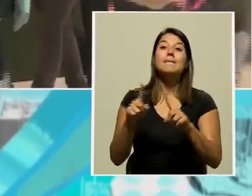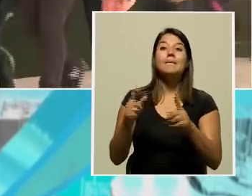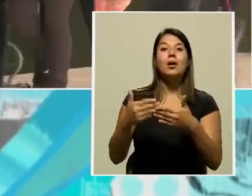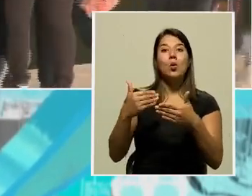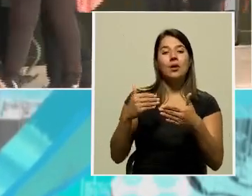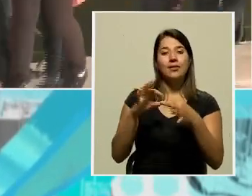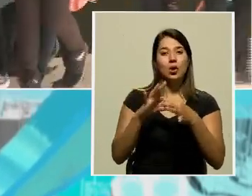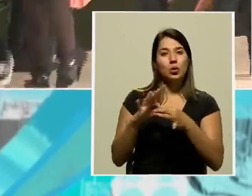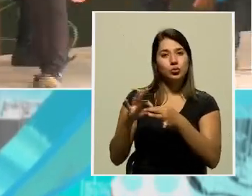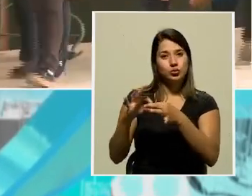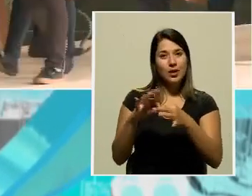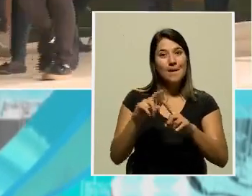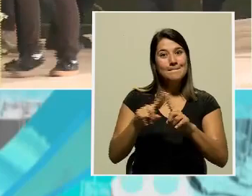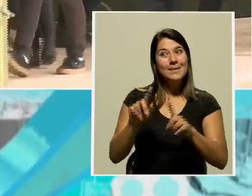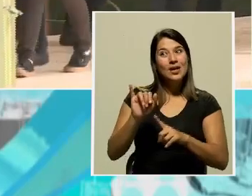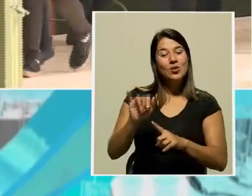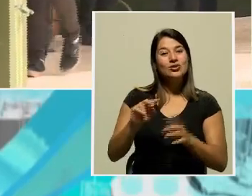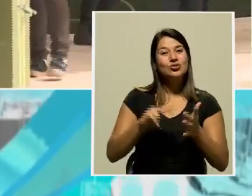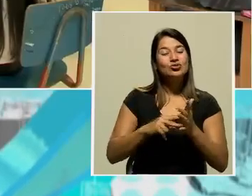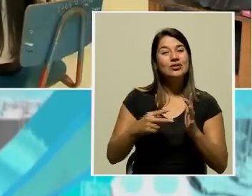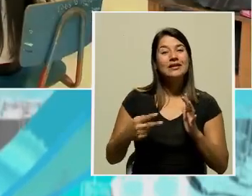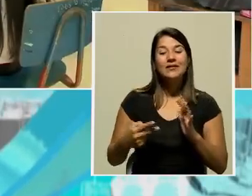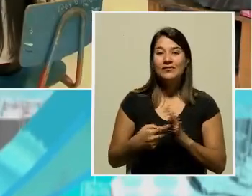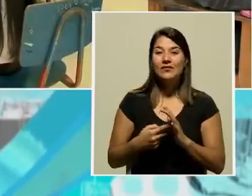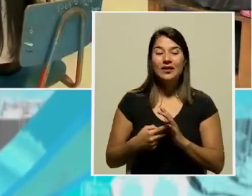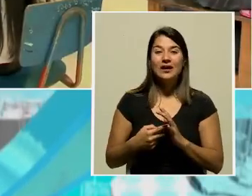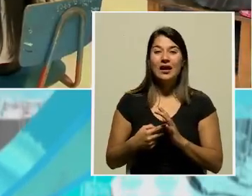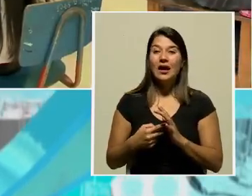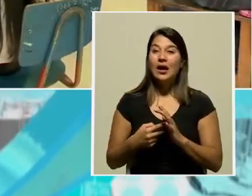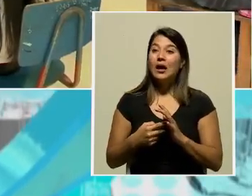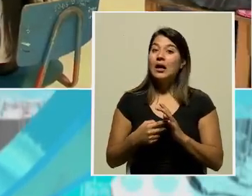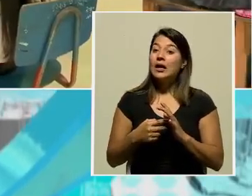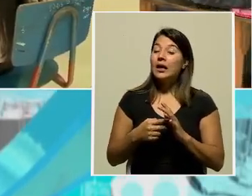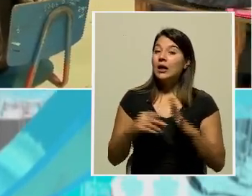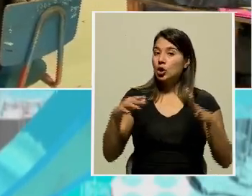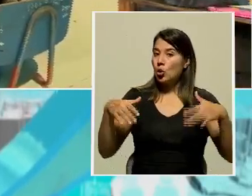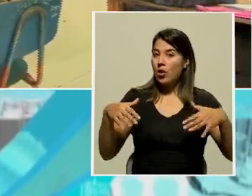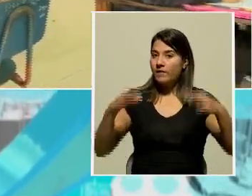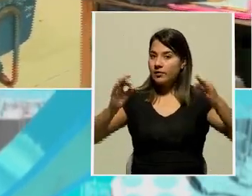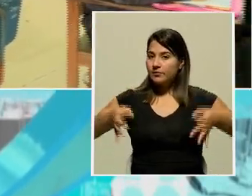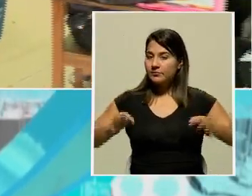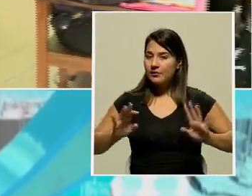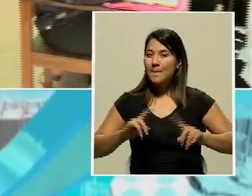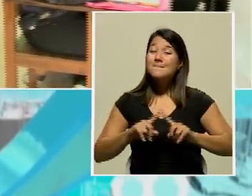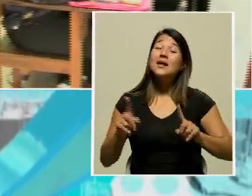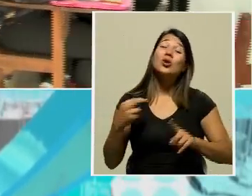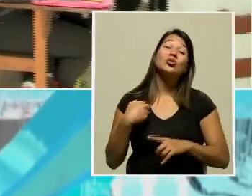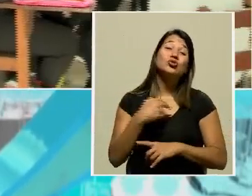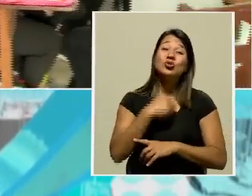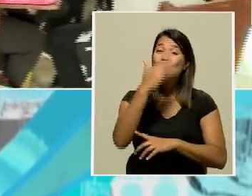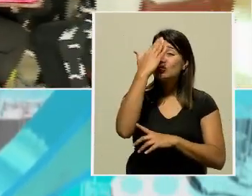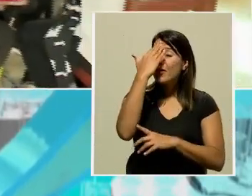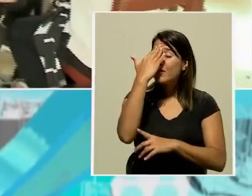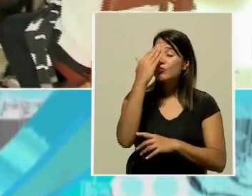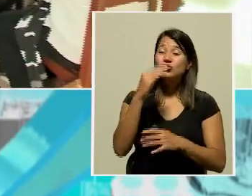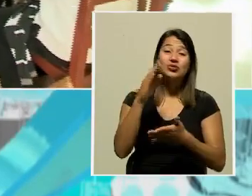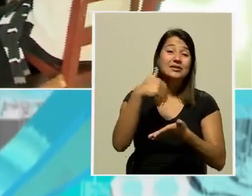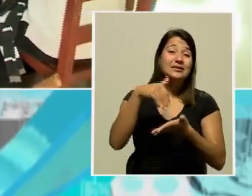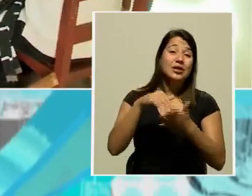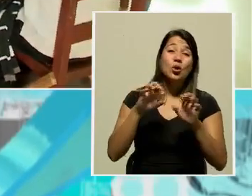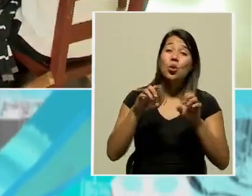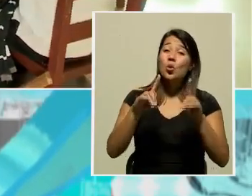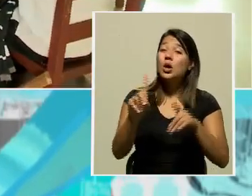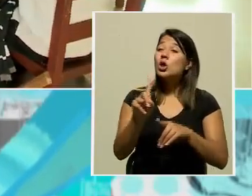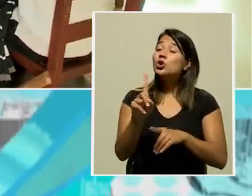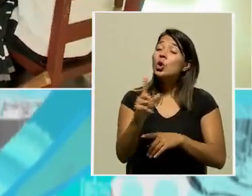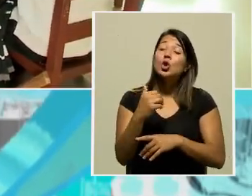pero eso quiere decir que no se descarta del todo. Sin embargo, sabemos que esas no son las condiciones de conectividad de los centros educativos,